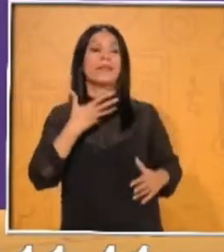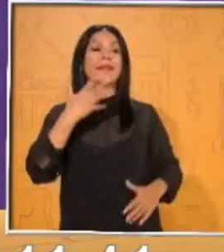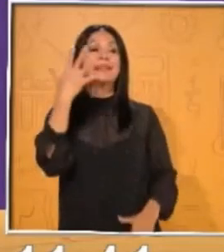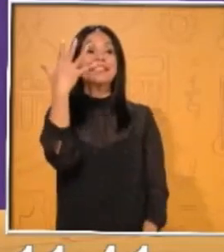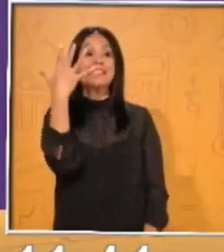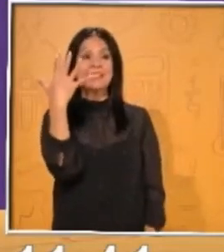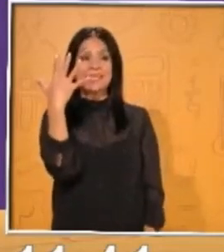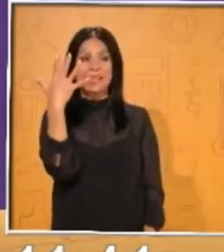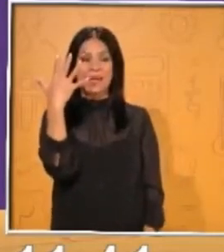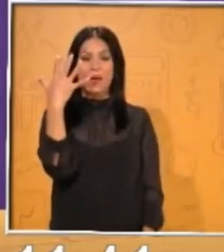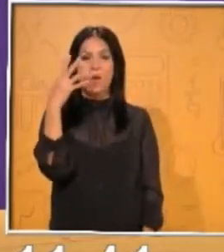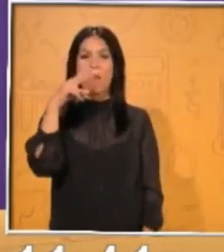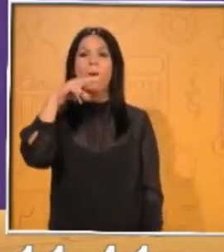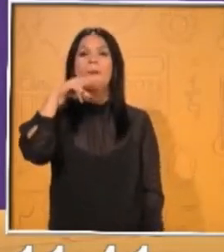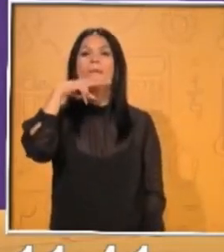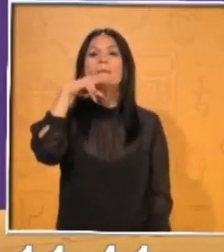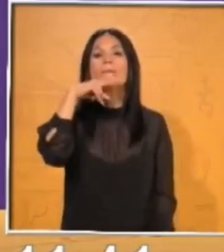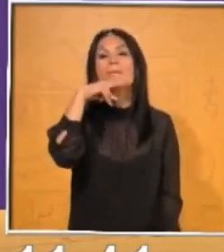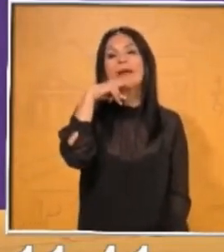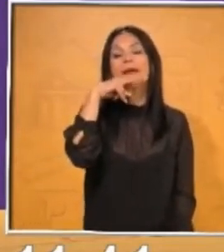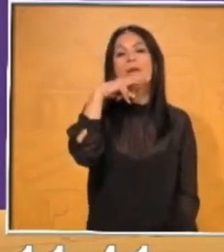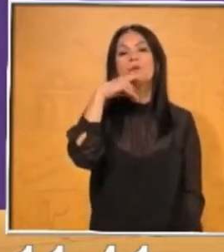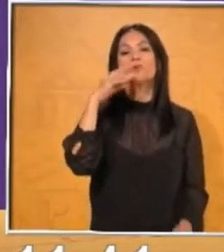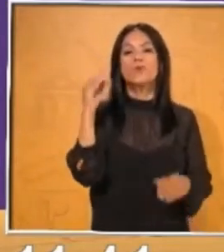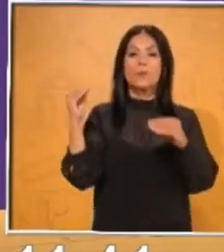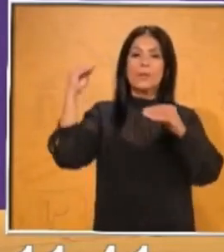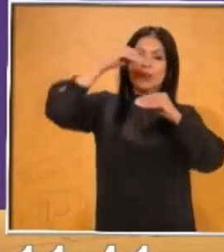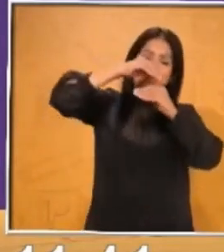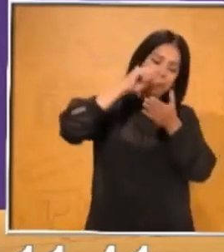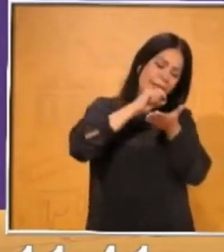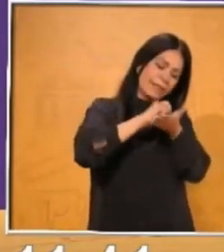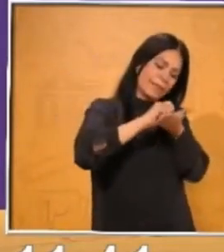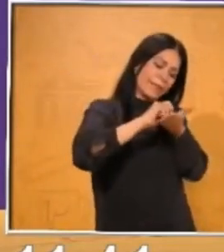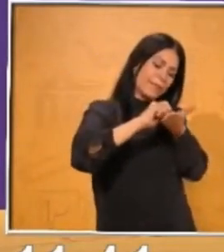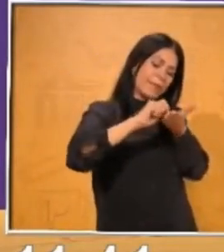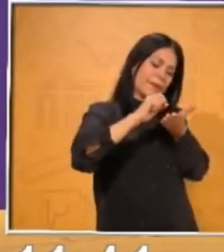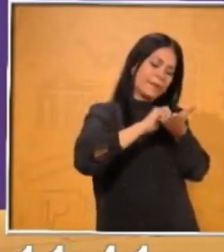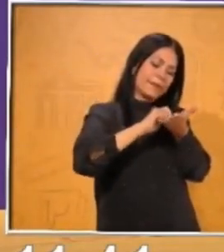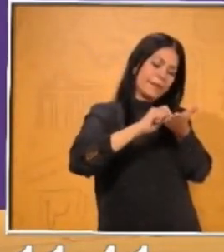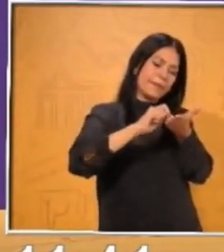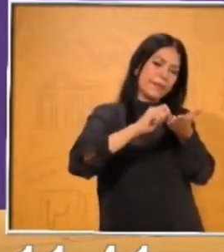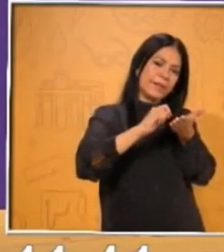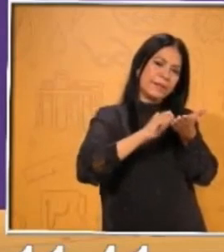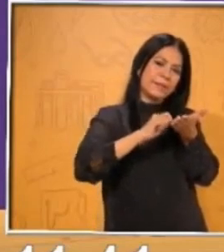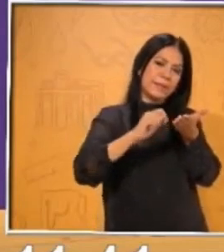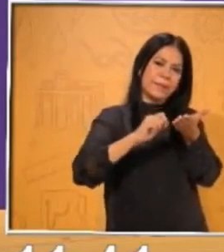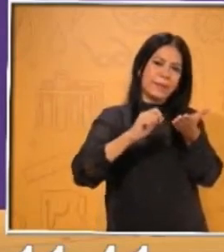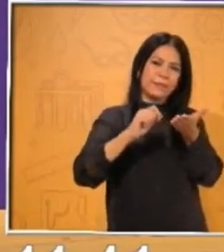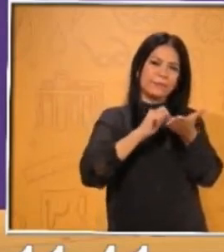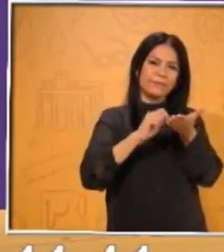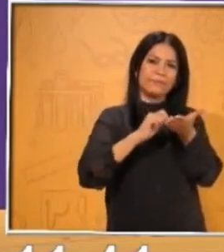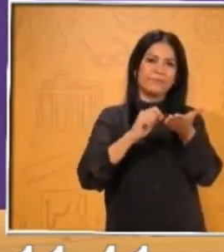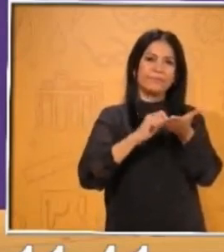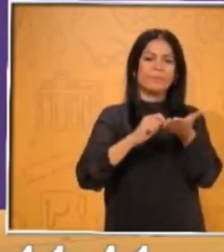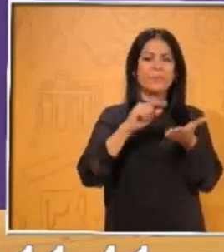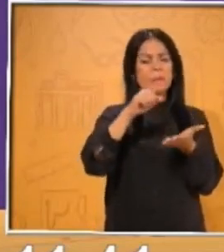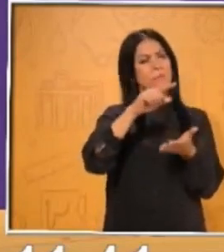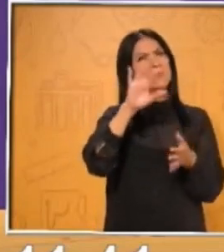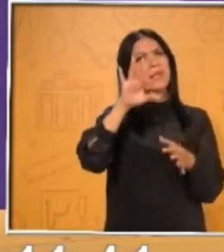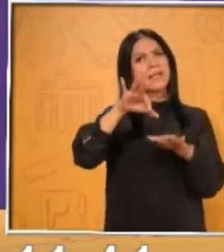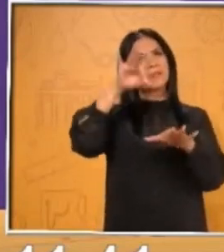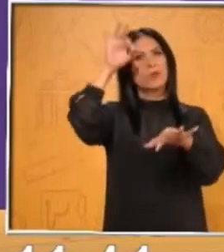¿de acuerdo? Los vas a poner en su modo indicativo, en el infinitivo. Por ejemplo, yo escogí de la leyenda,